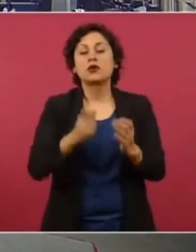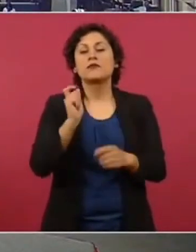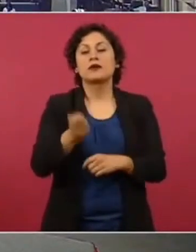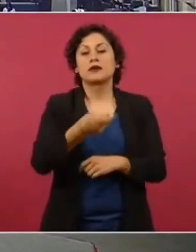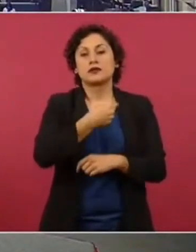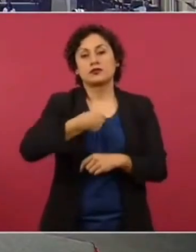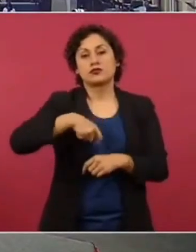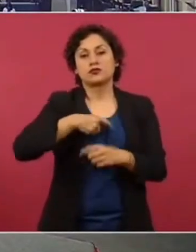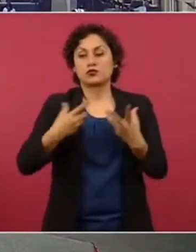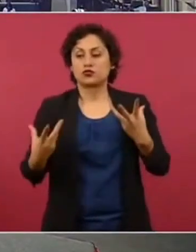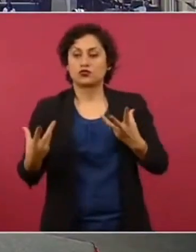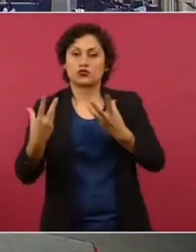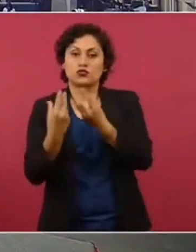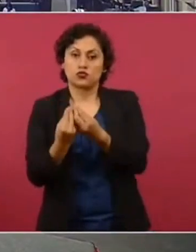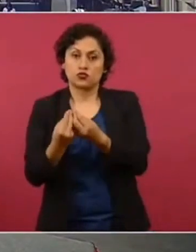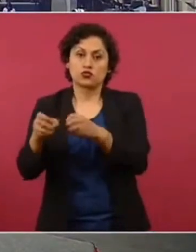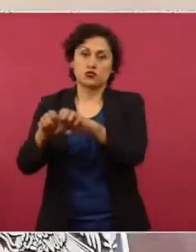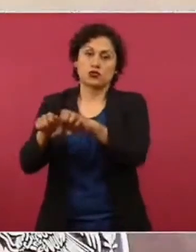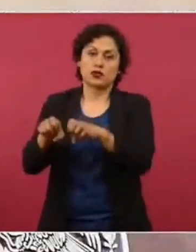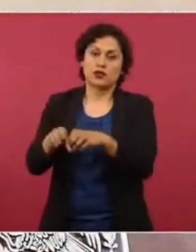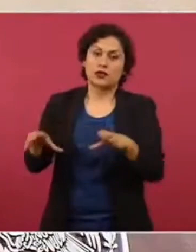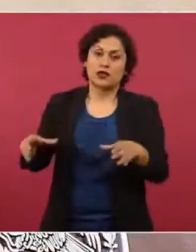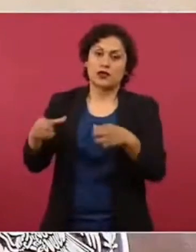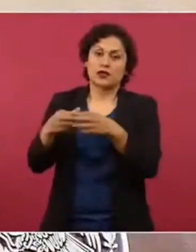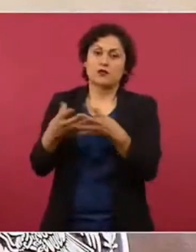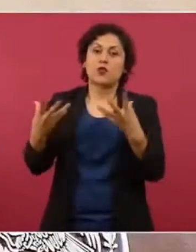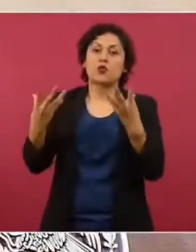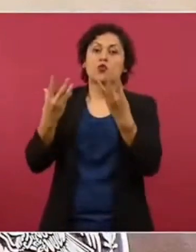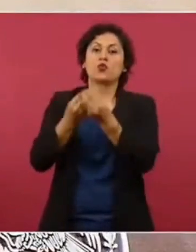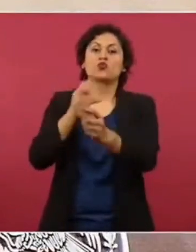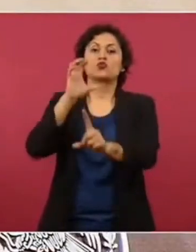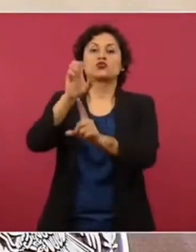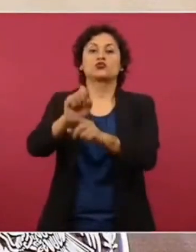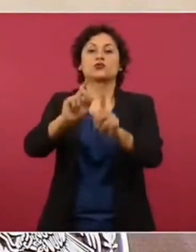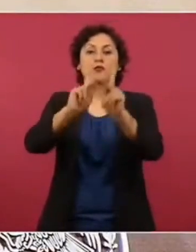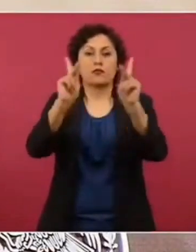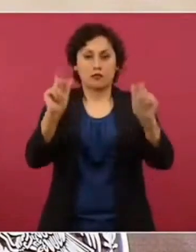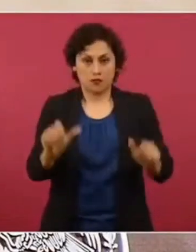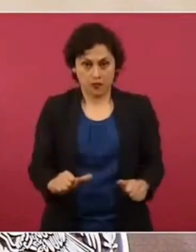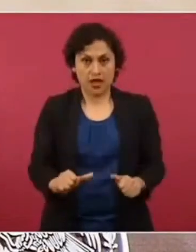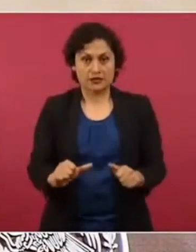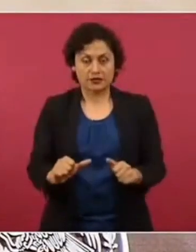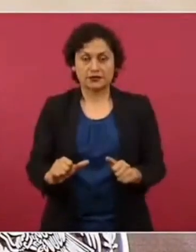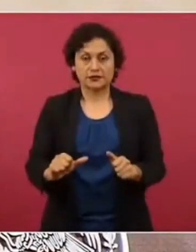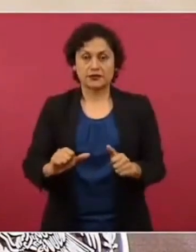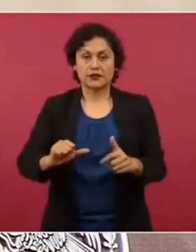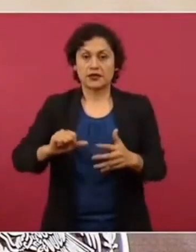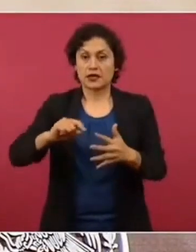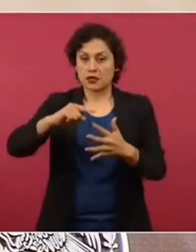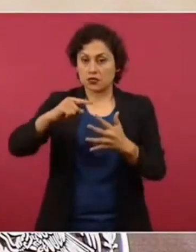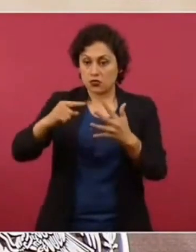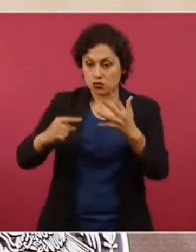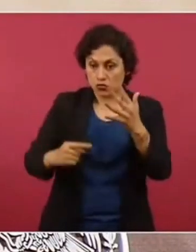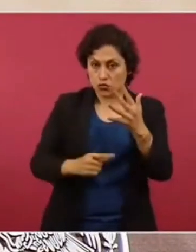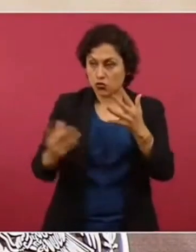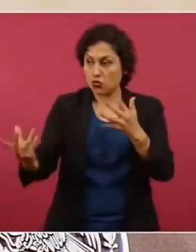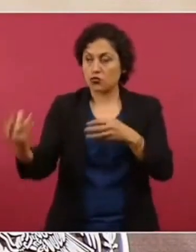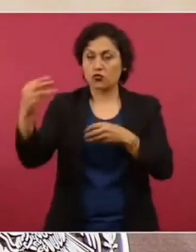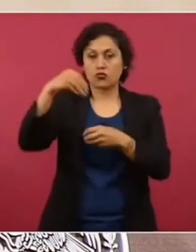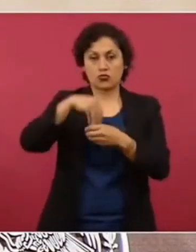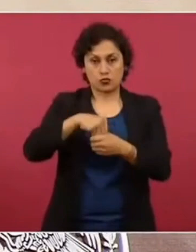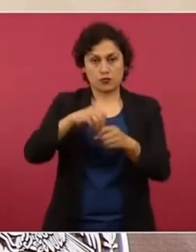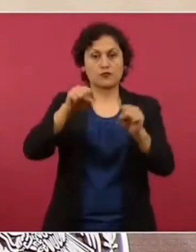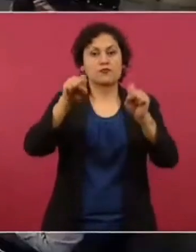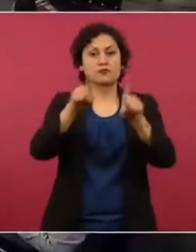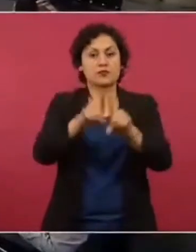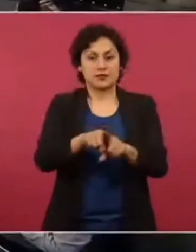la Paz para que se incorporen todos estos contenidos a esos programas, pero que además